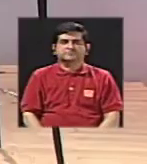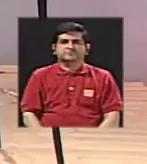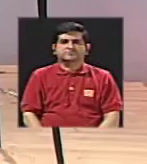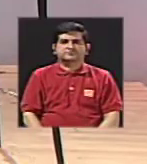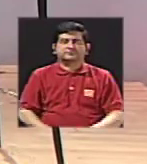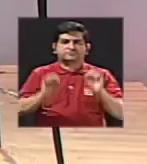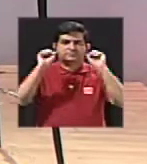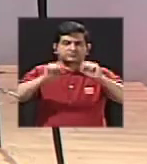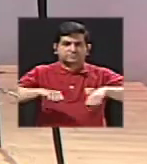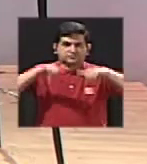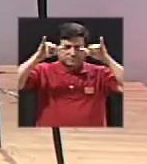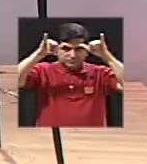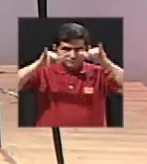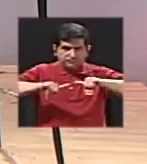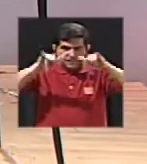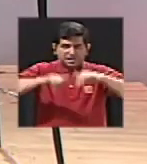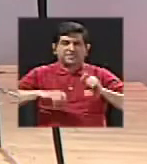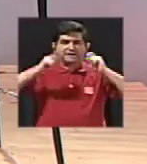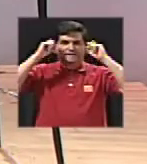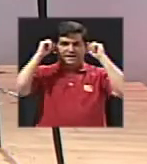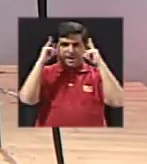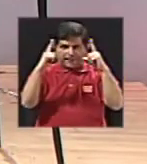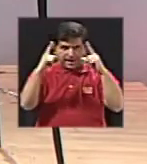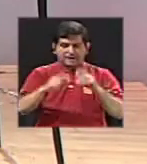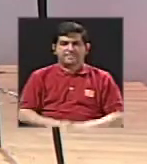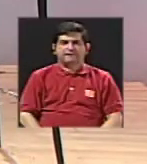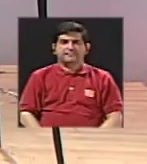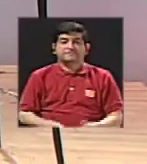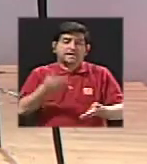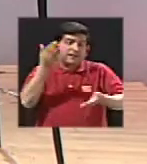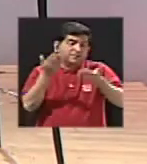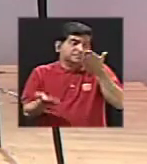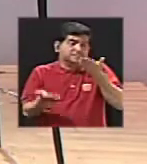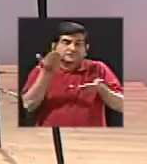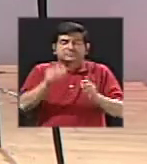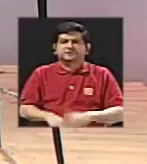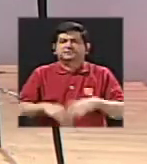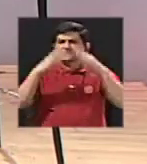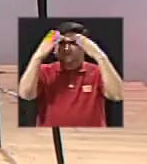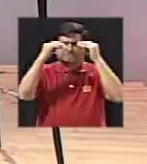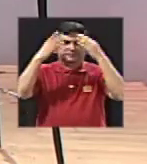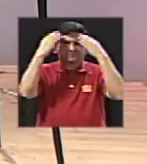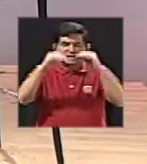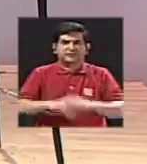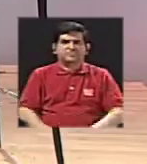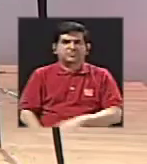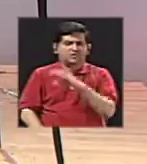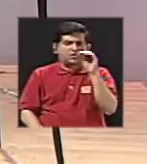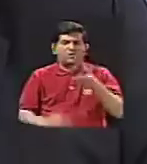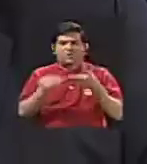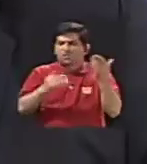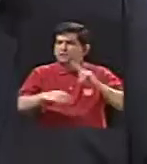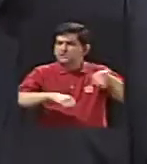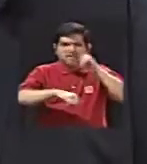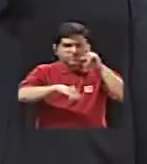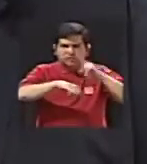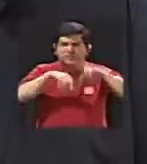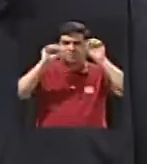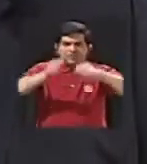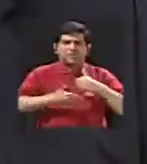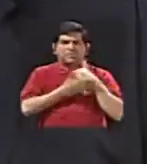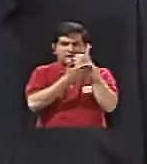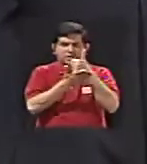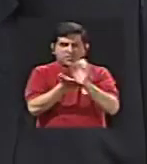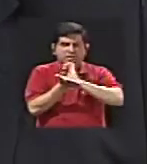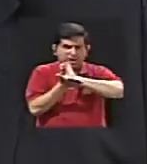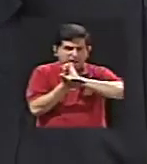para mantenerse alertas a cualquier información o dato irregular que pueda ayudar a